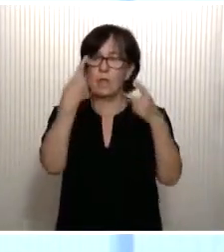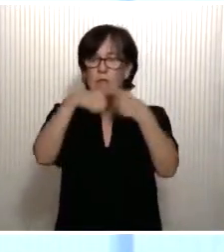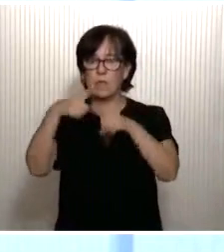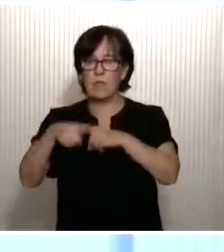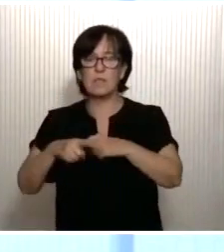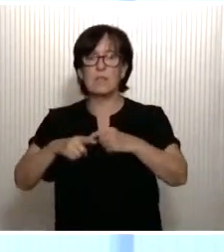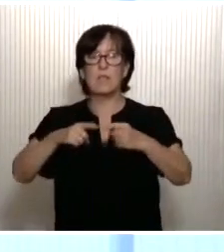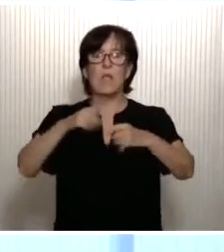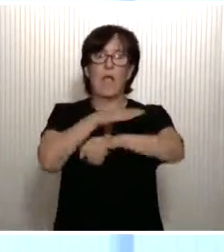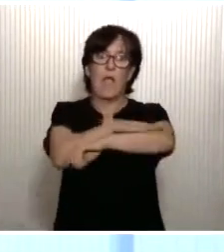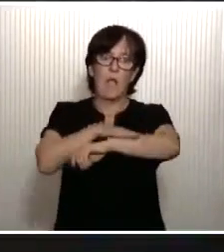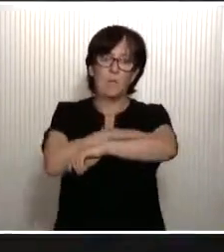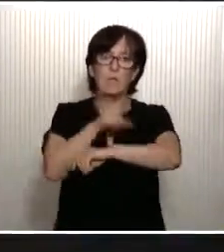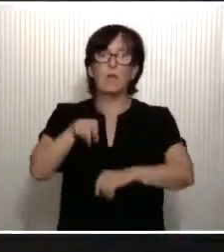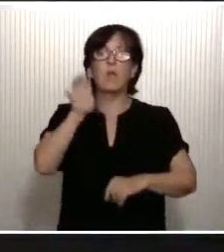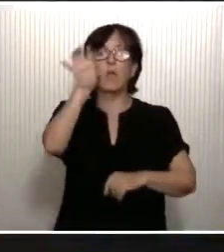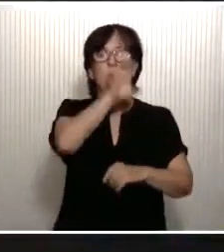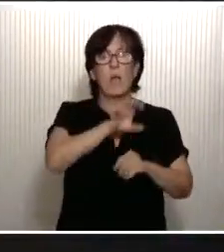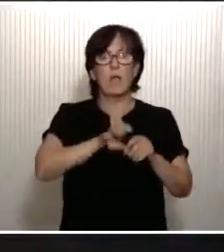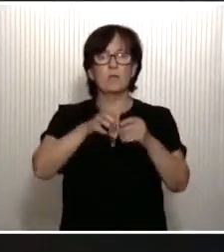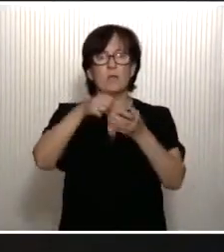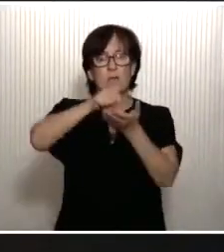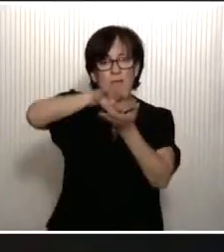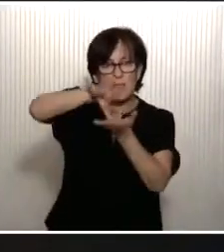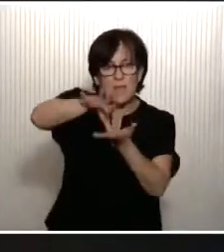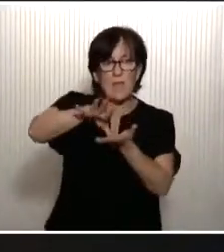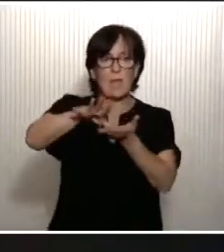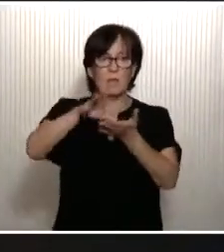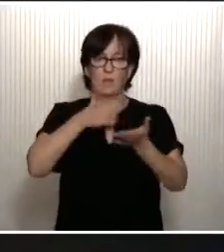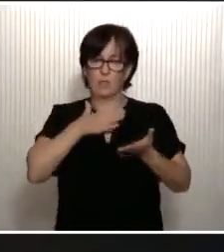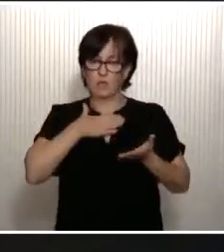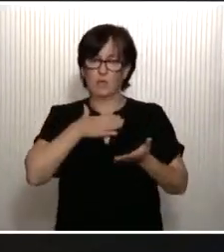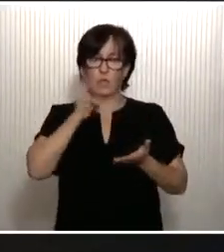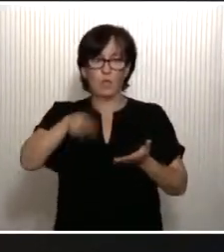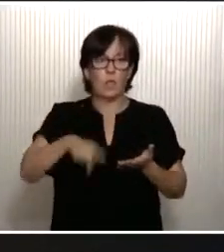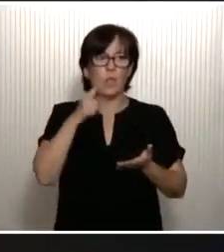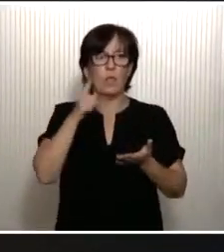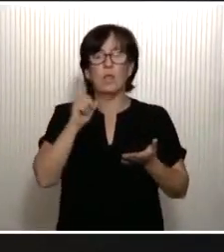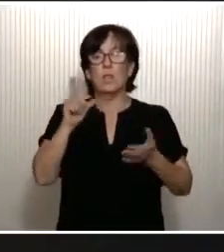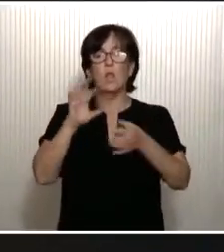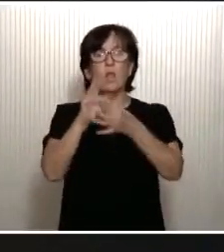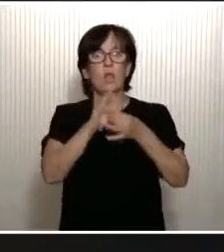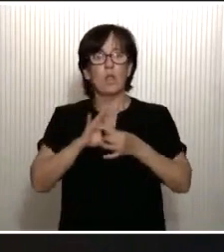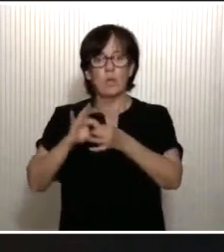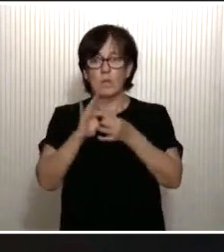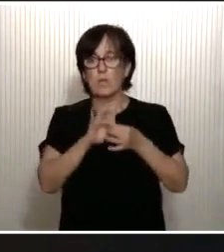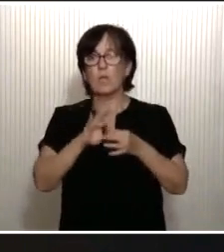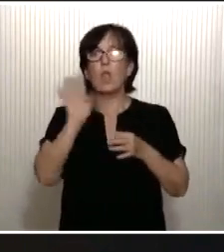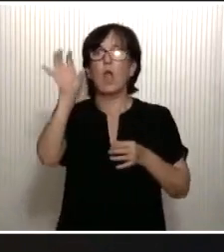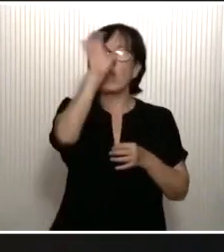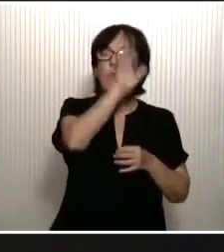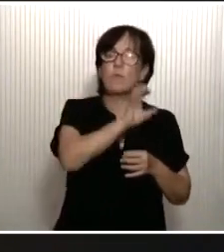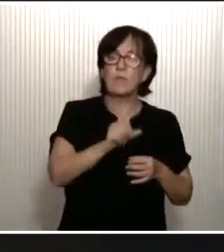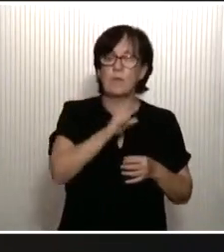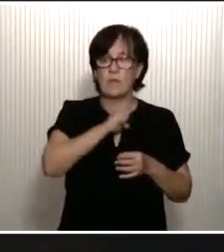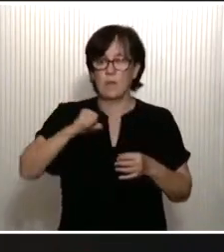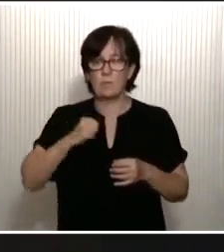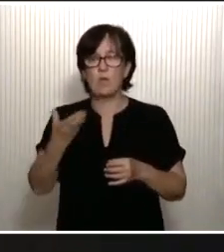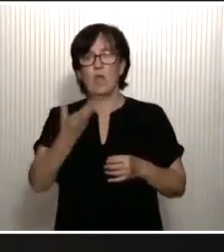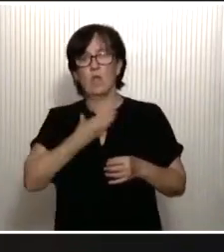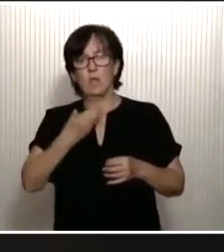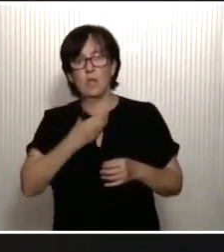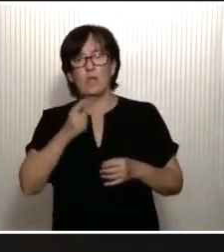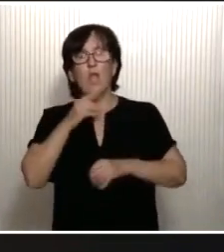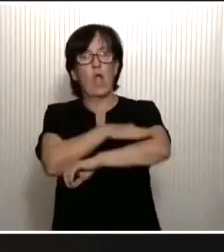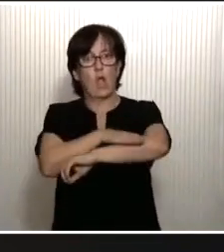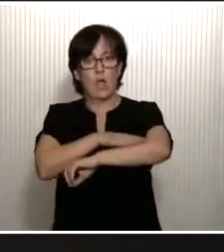Administraciones, en un país compuesto, descentralizado como es el nuestro. Esa es la unidad, por ejemplo, entre las comunidades autónomas, los ayuntamientos